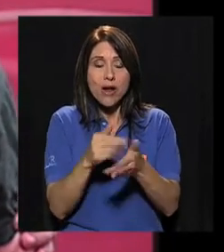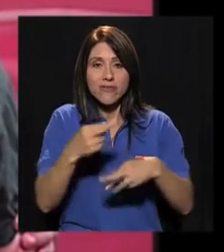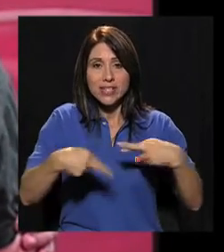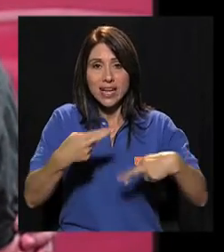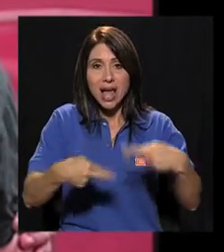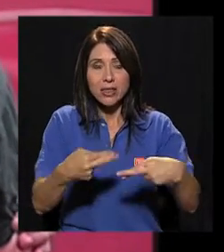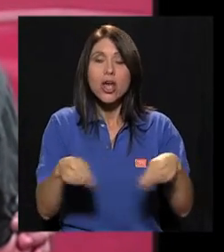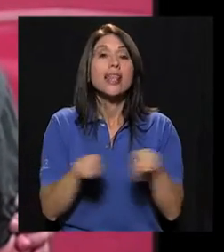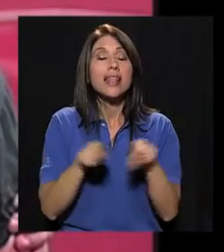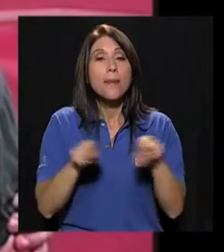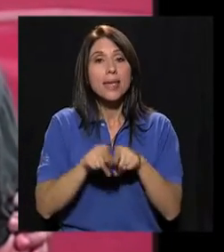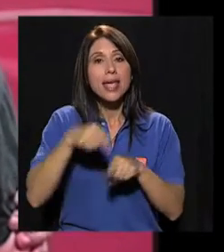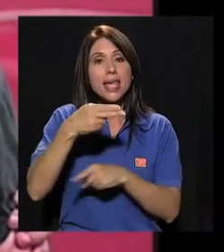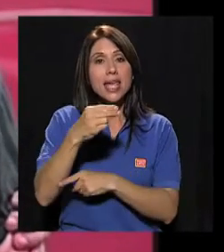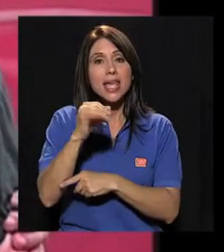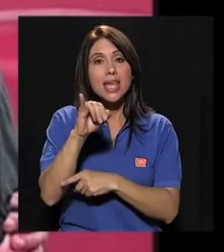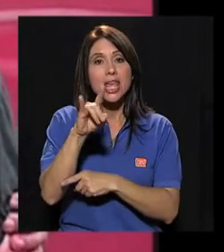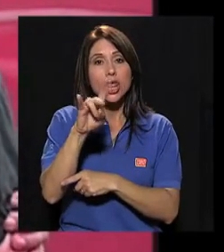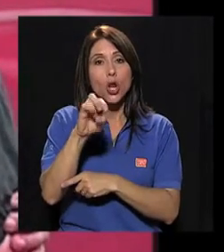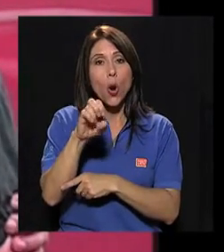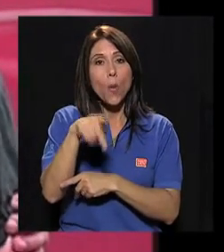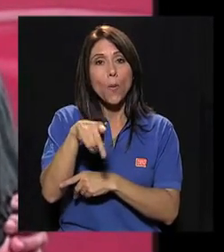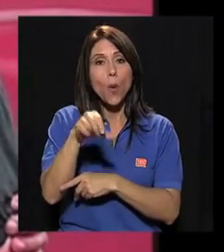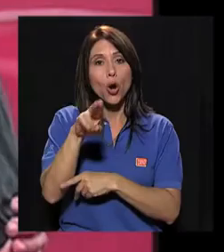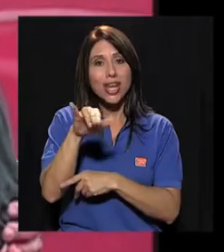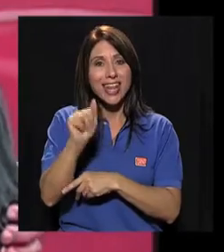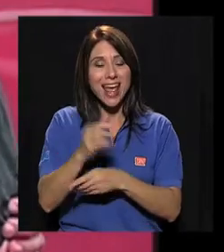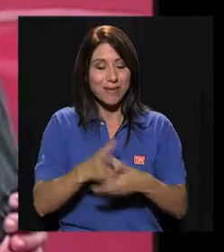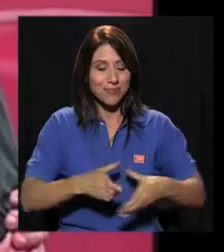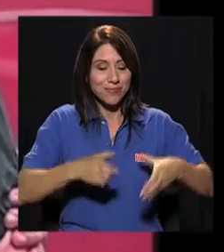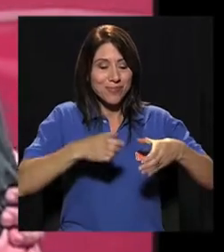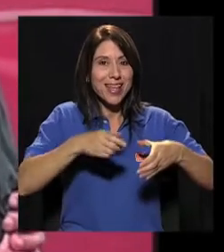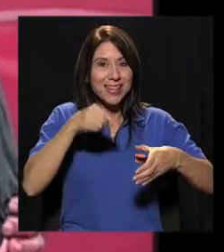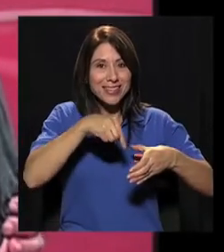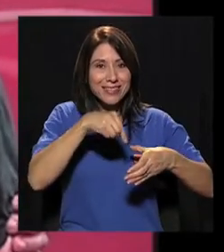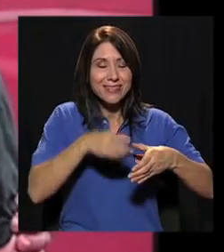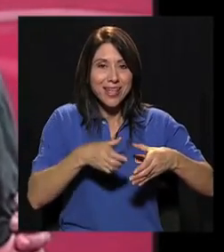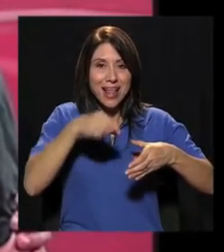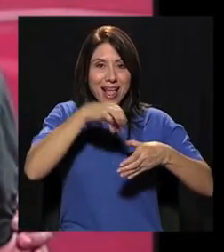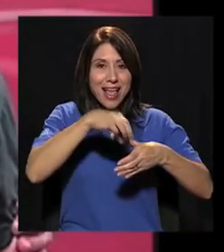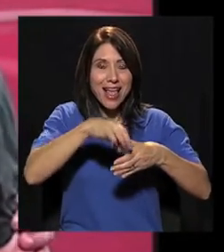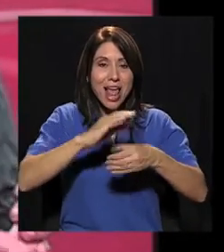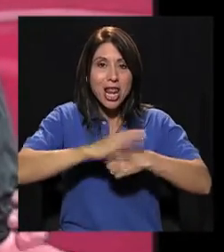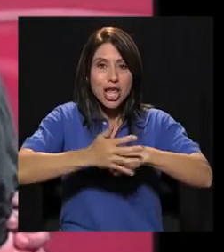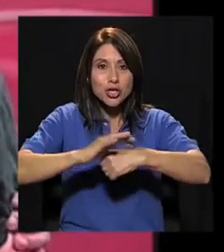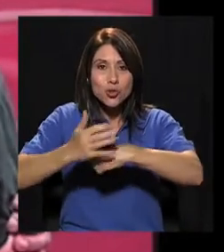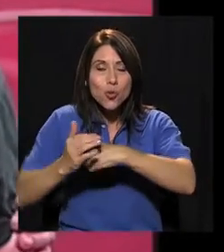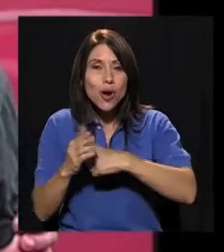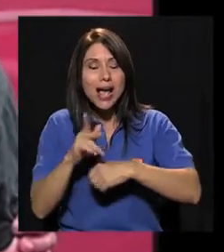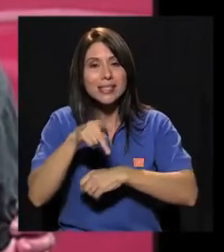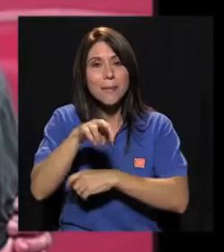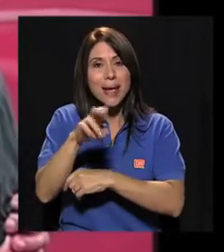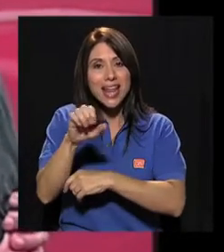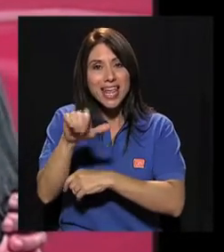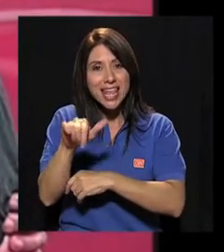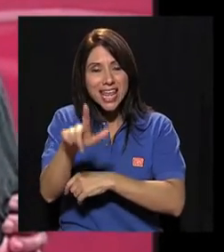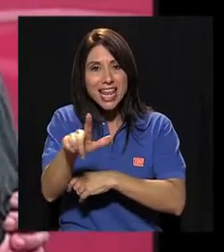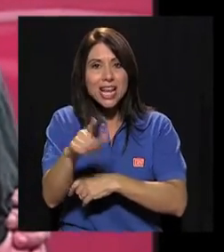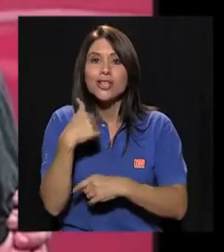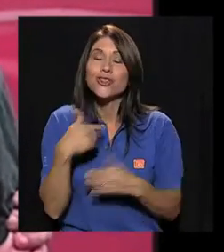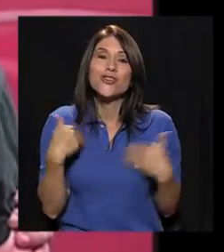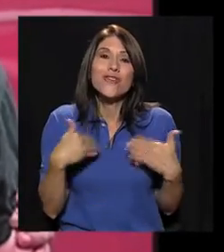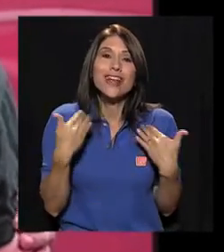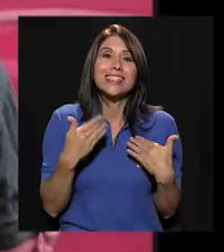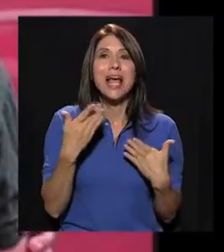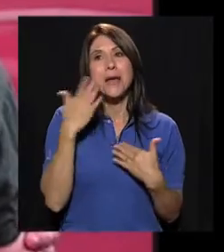También tenemos hidroponía de lechugas para el consumo de la casa. Perejil, todas las legumbres. Entonces yo soy feliz.